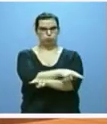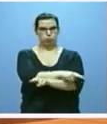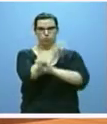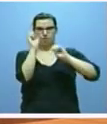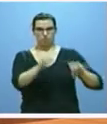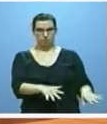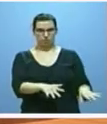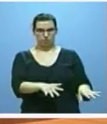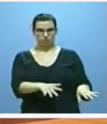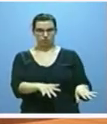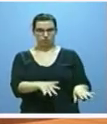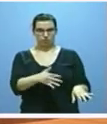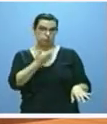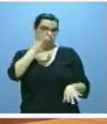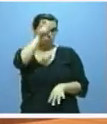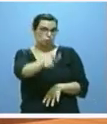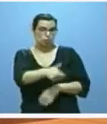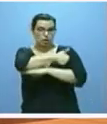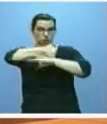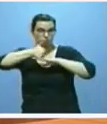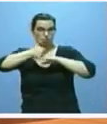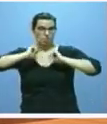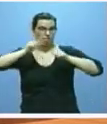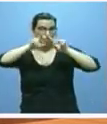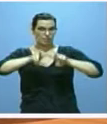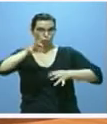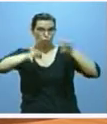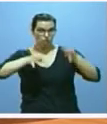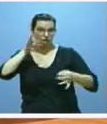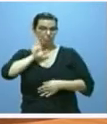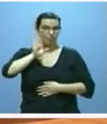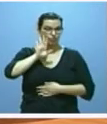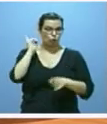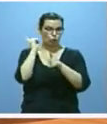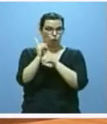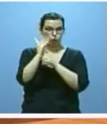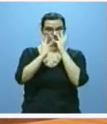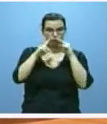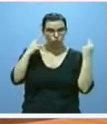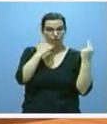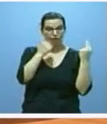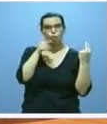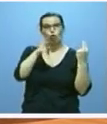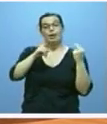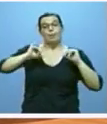alto cargo que esté incurso en una investigación judicial por delitos contra la Administración Pública.